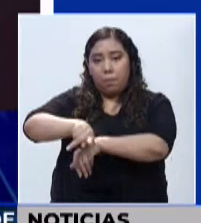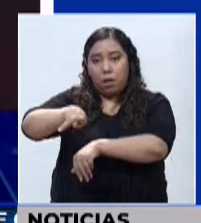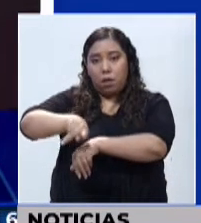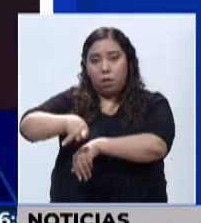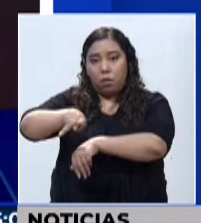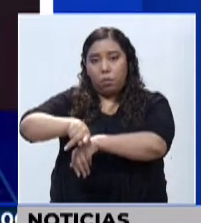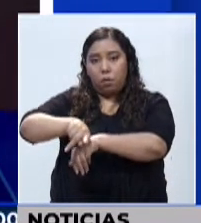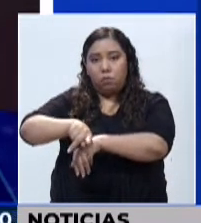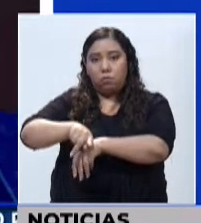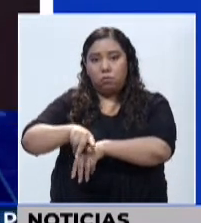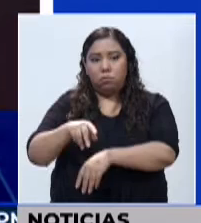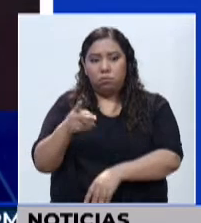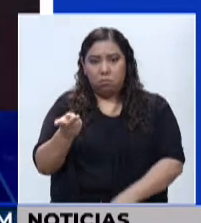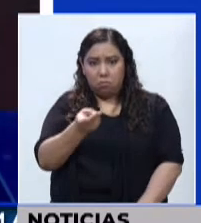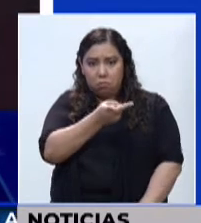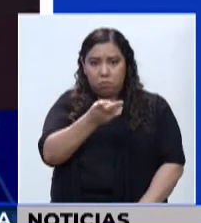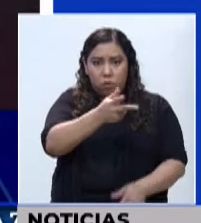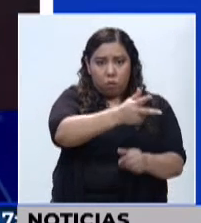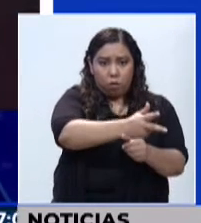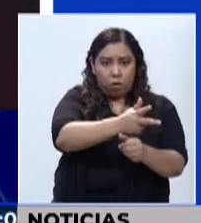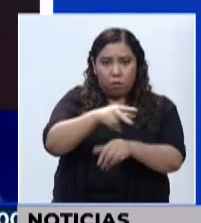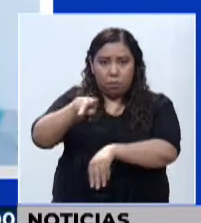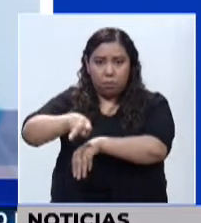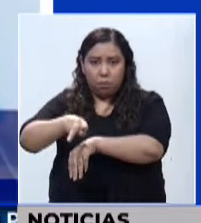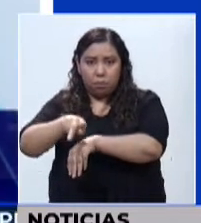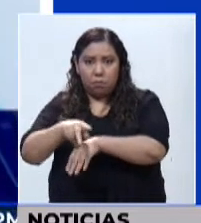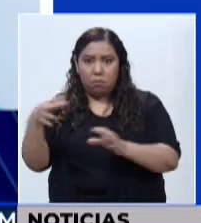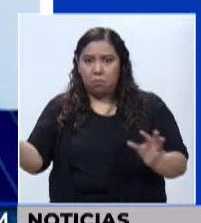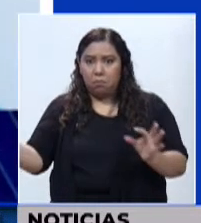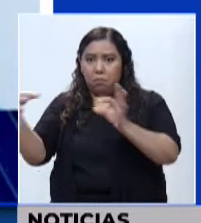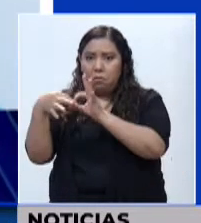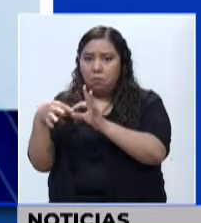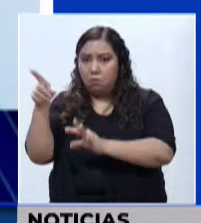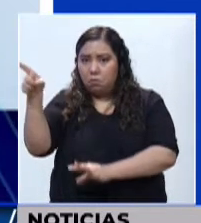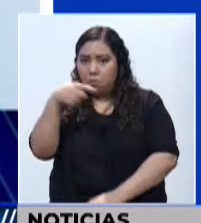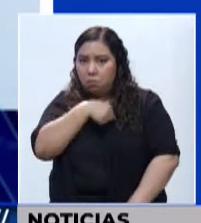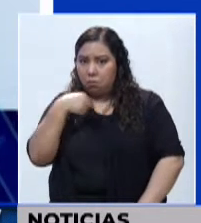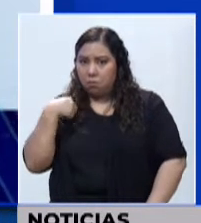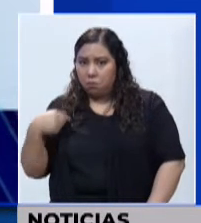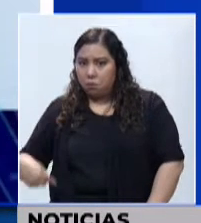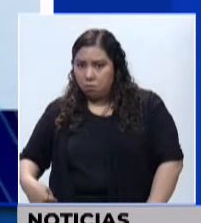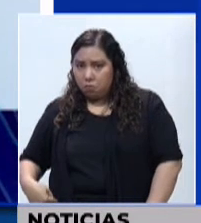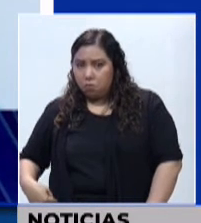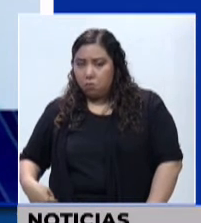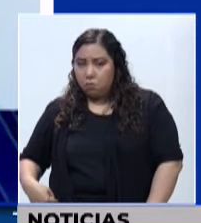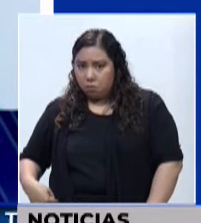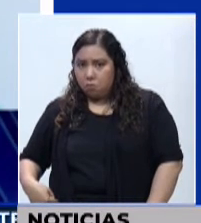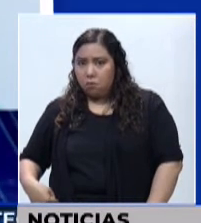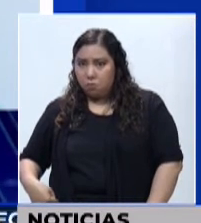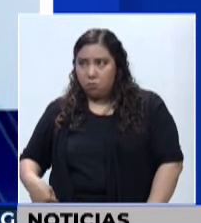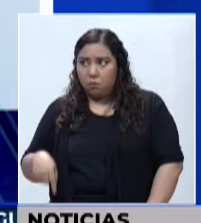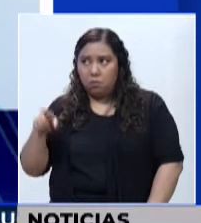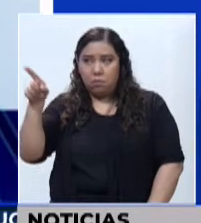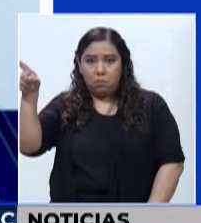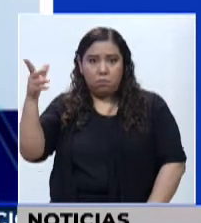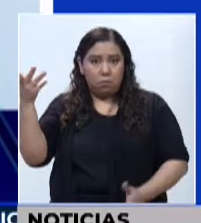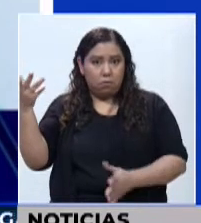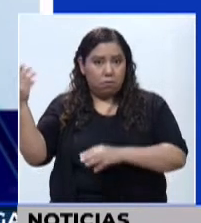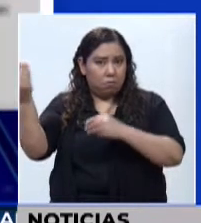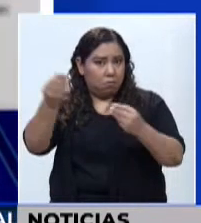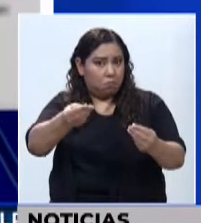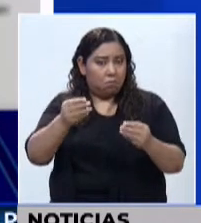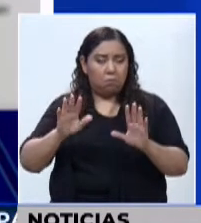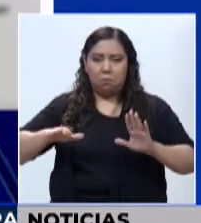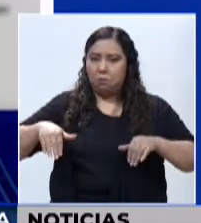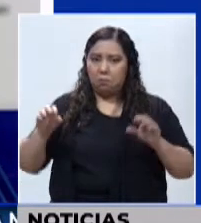que mantienen una relación cercana con la República de China-Taiwán y por esa razón no han sido atendidos por China. Es por esa